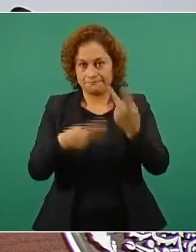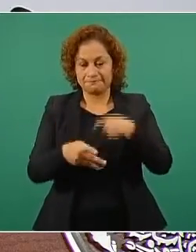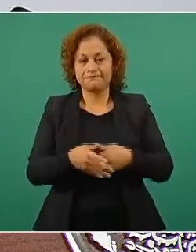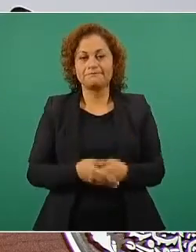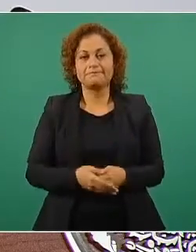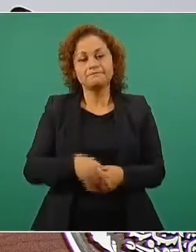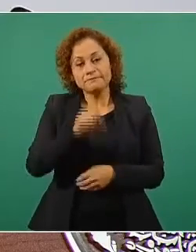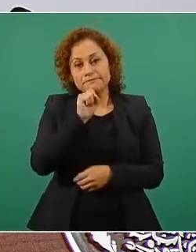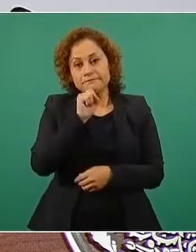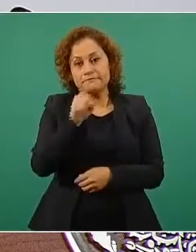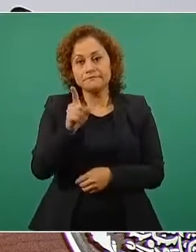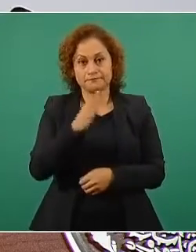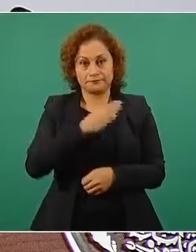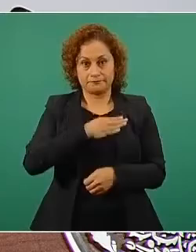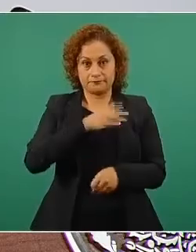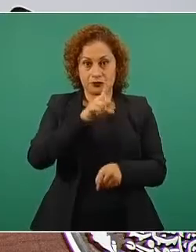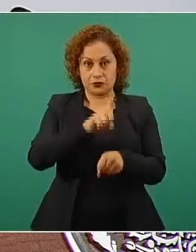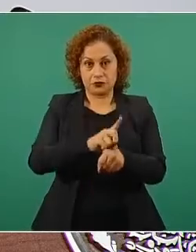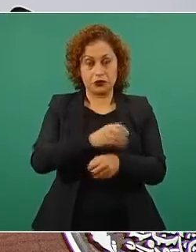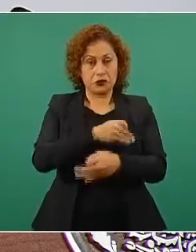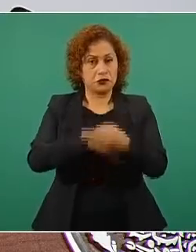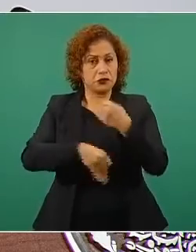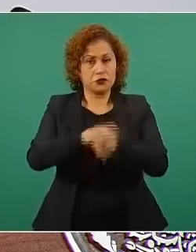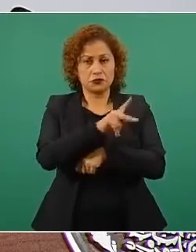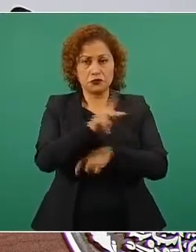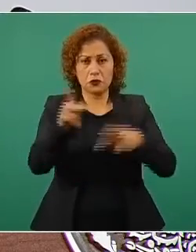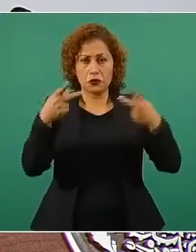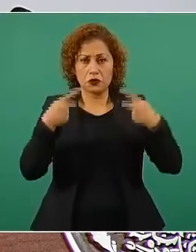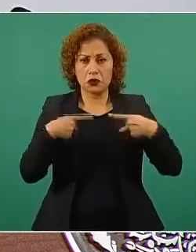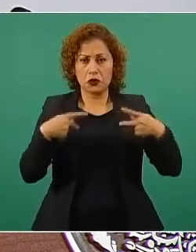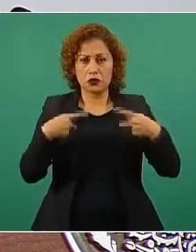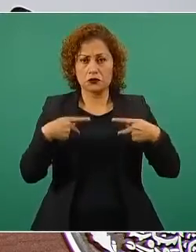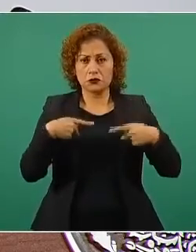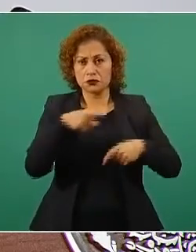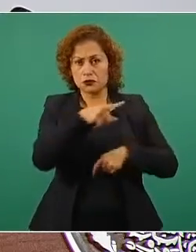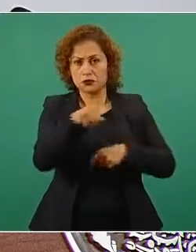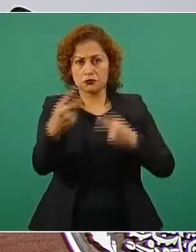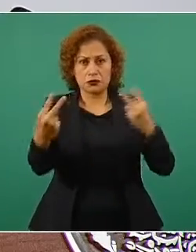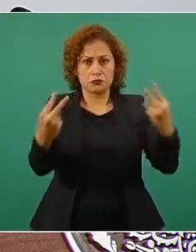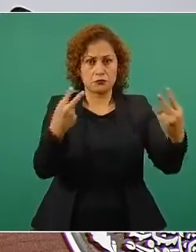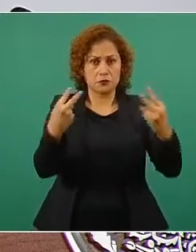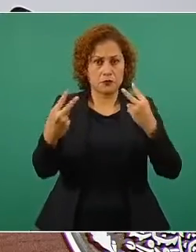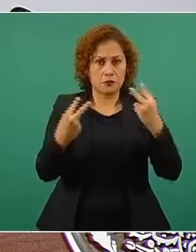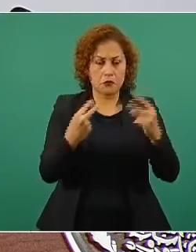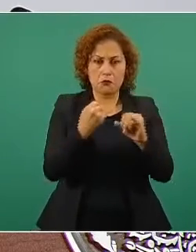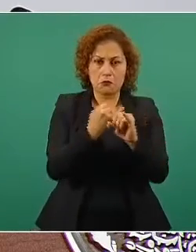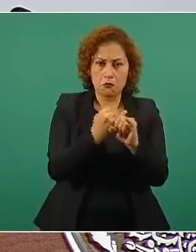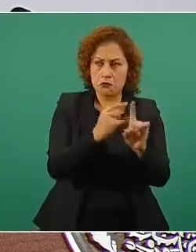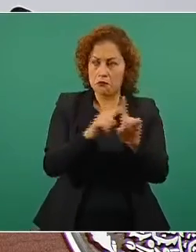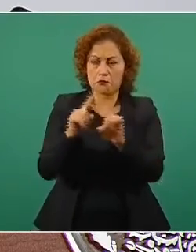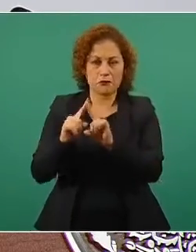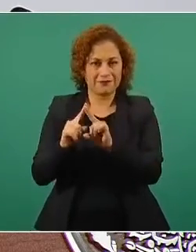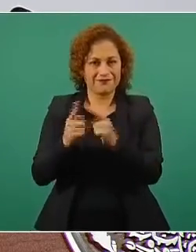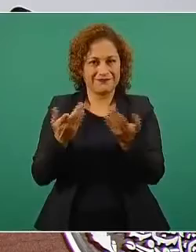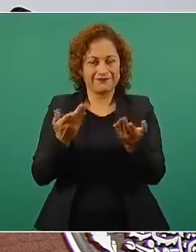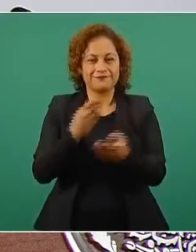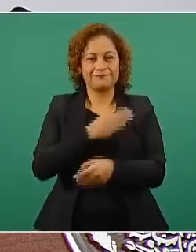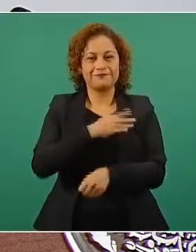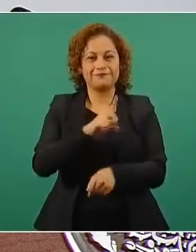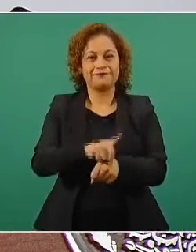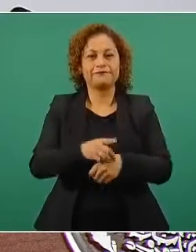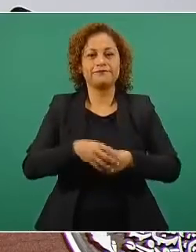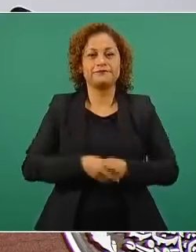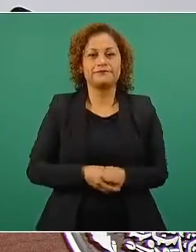a toda la población que nos ve por las redes sociales. Esta mañana